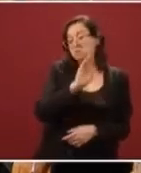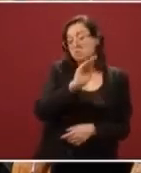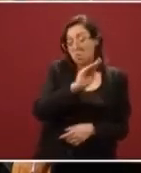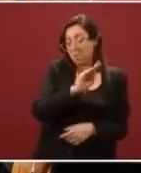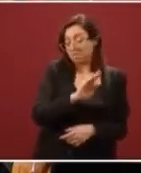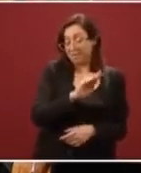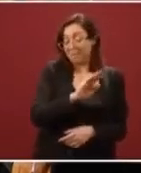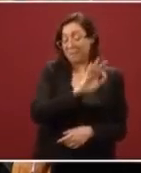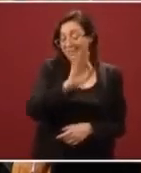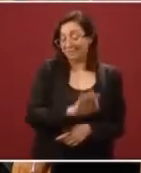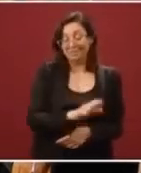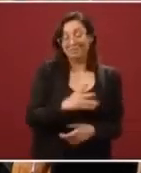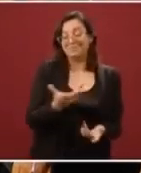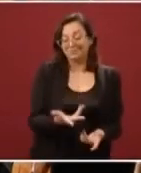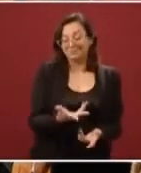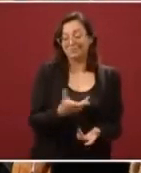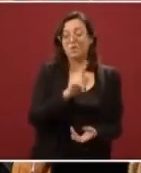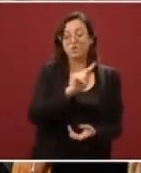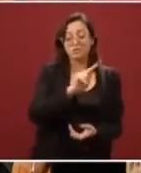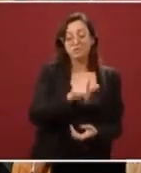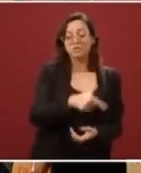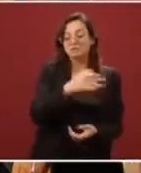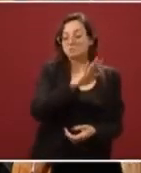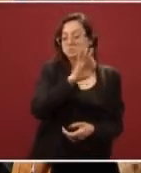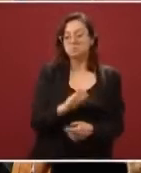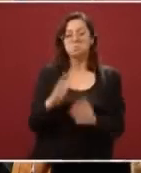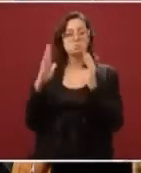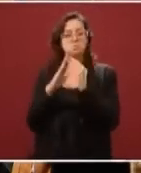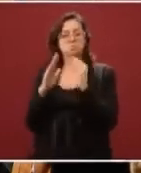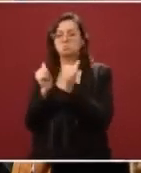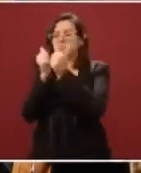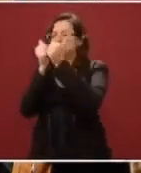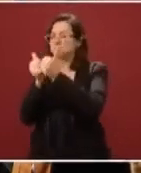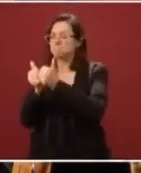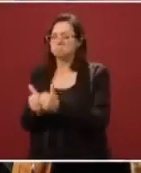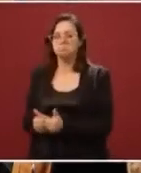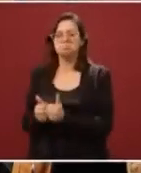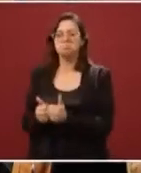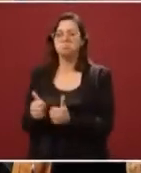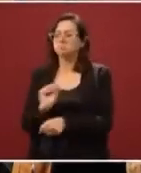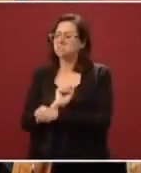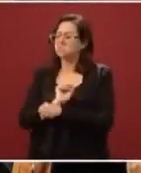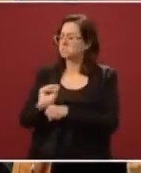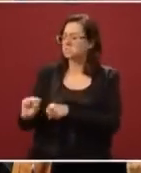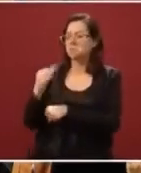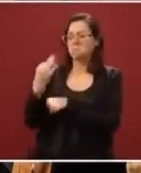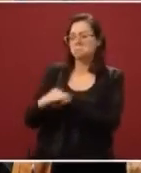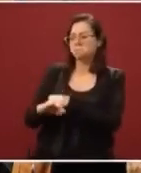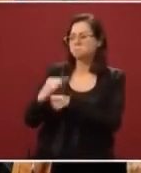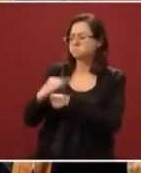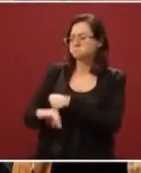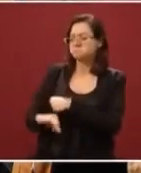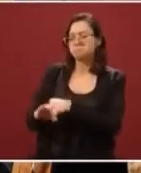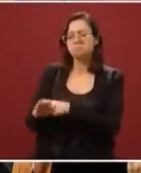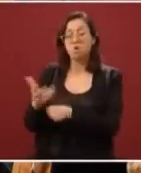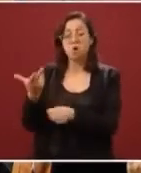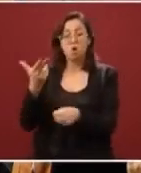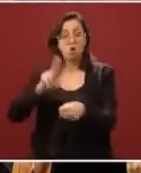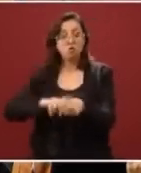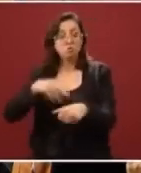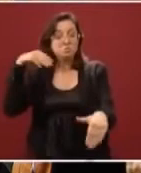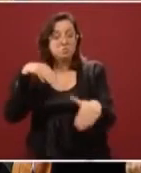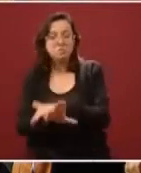87 aquí, continuaban en ese estatus, es decir, se mantenían de forma ambulatoria, no fue